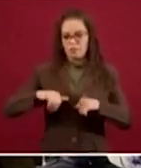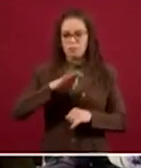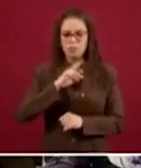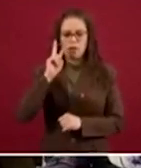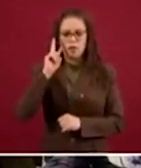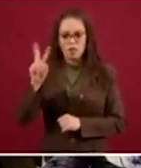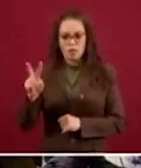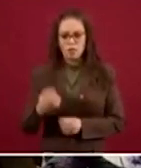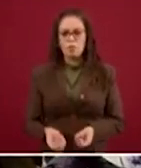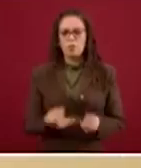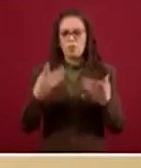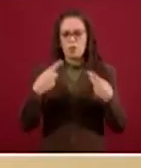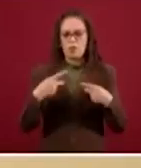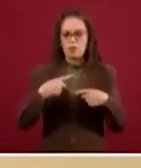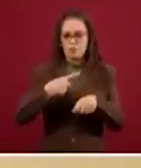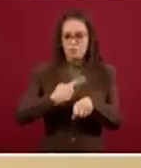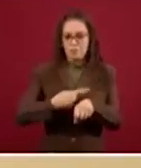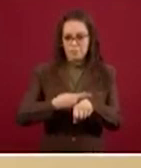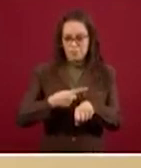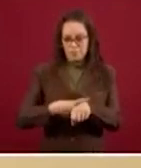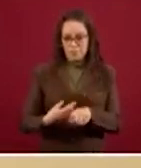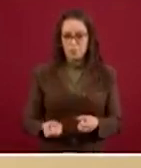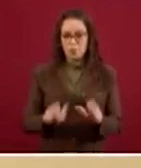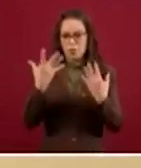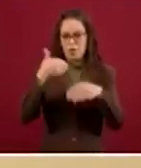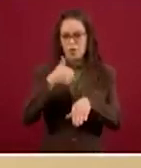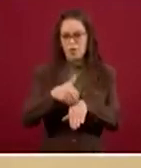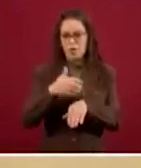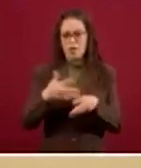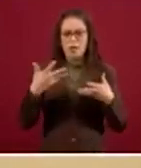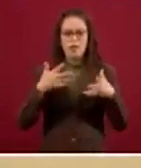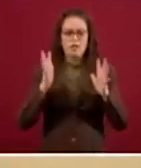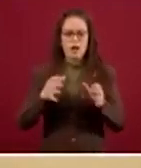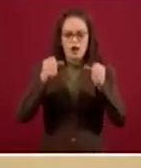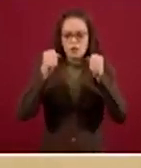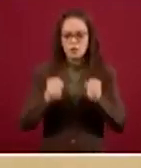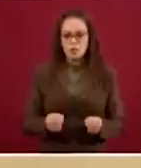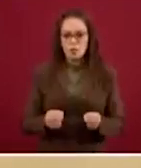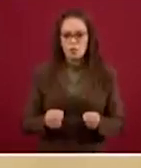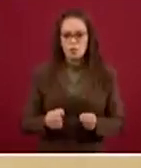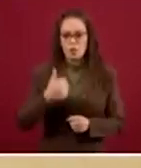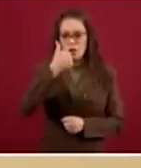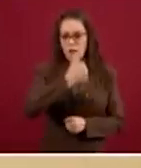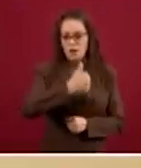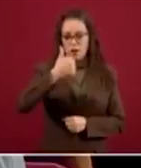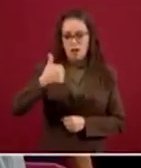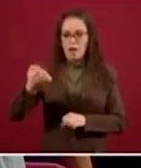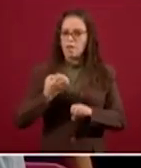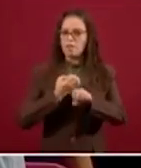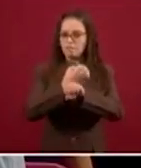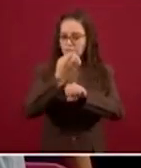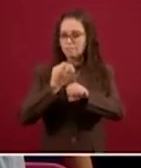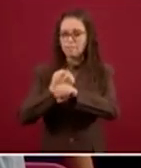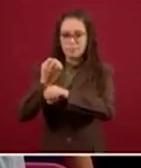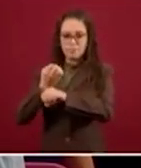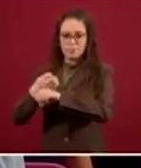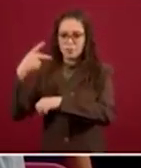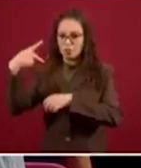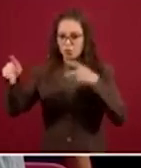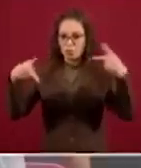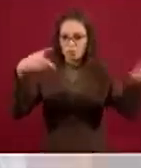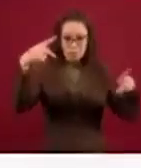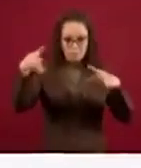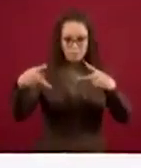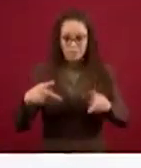carga de enfermedades, es decir, de número de casos confirmados para cada entidad federativa. En total